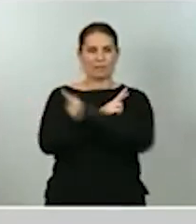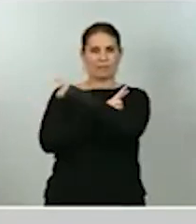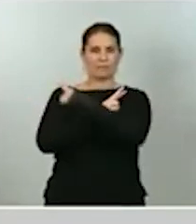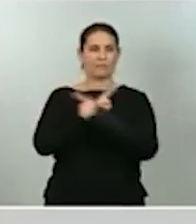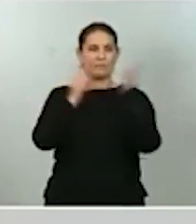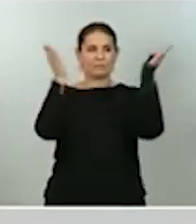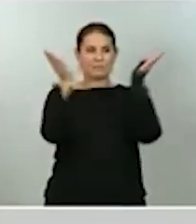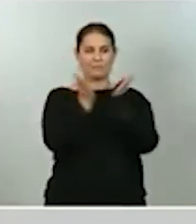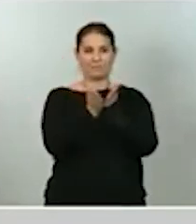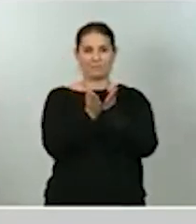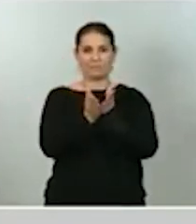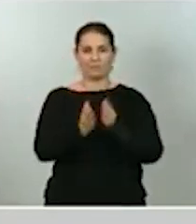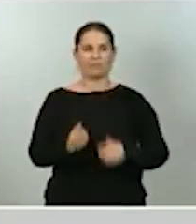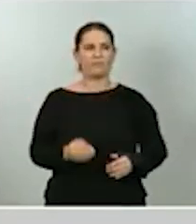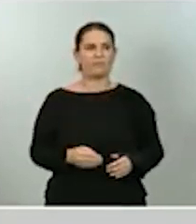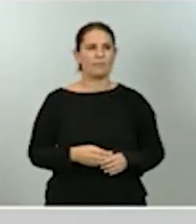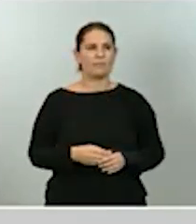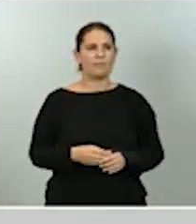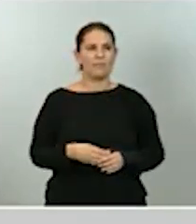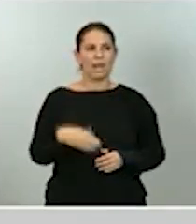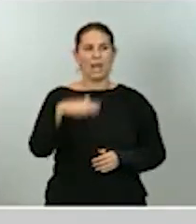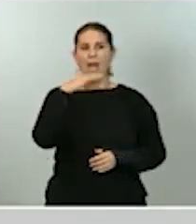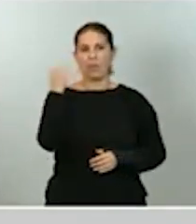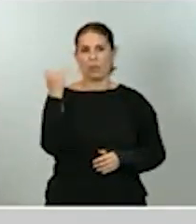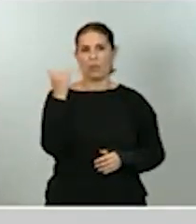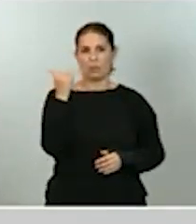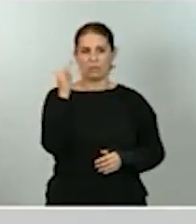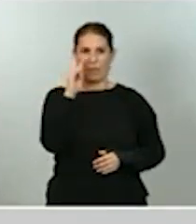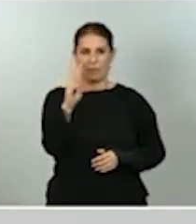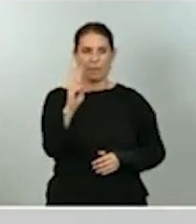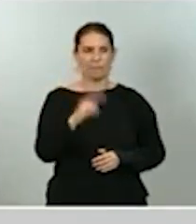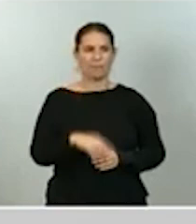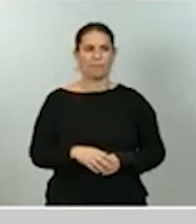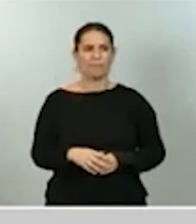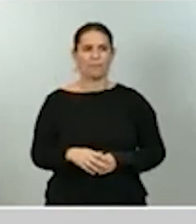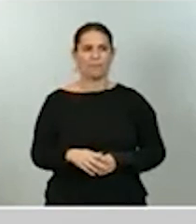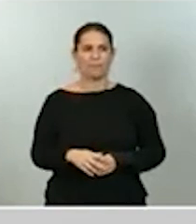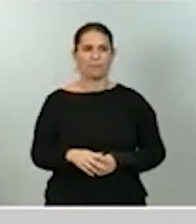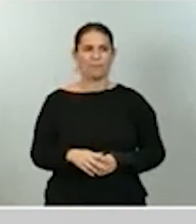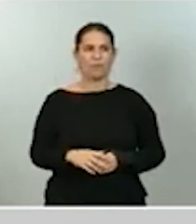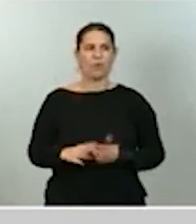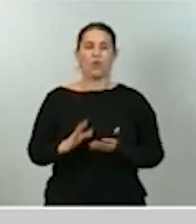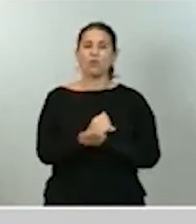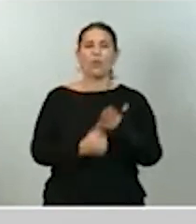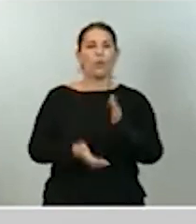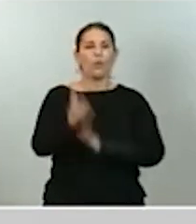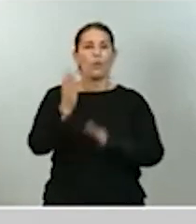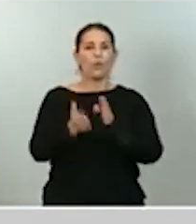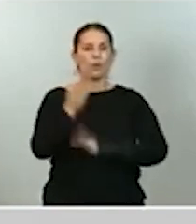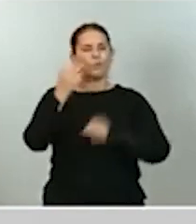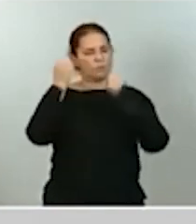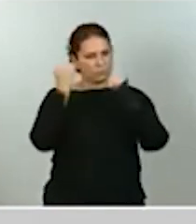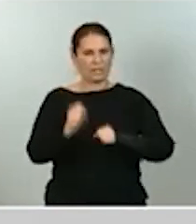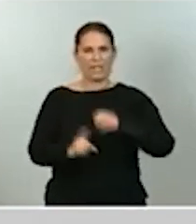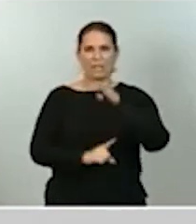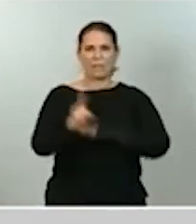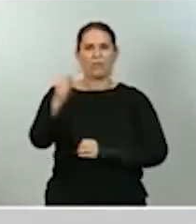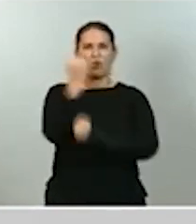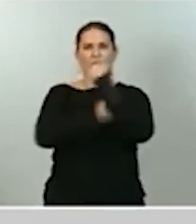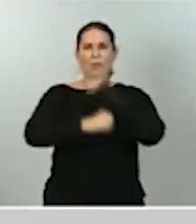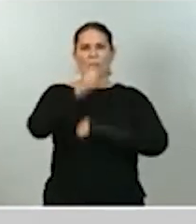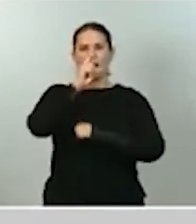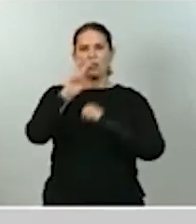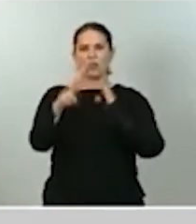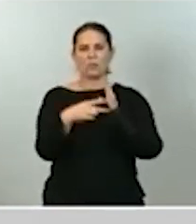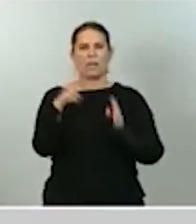inercial en azul. Todas las previsiones apuntan a un fuerte crecimiento de la economía en el año 2021, al que